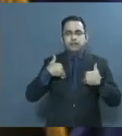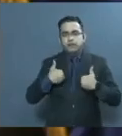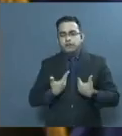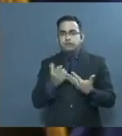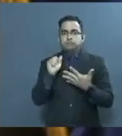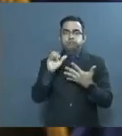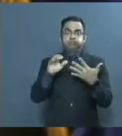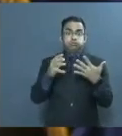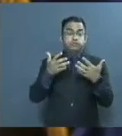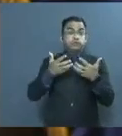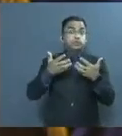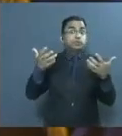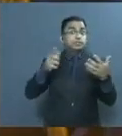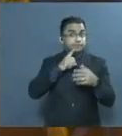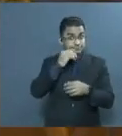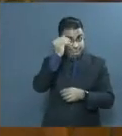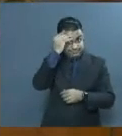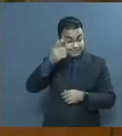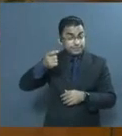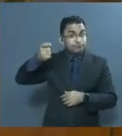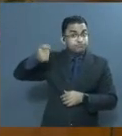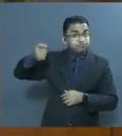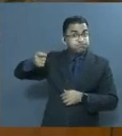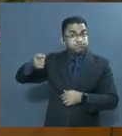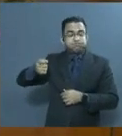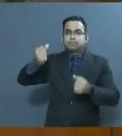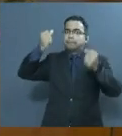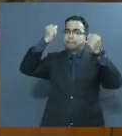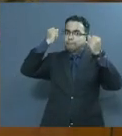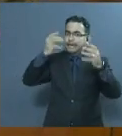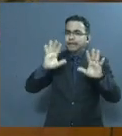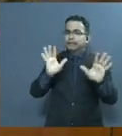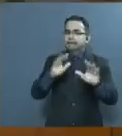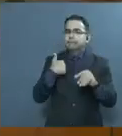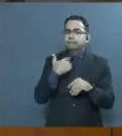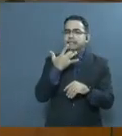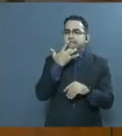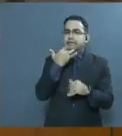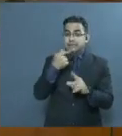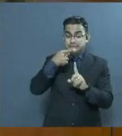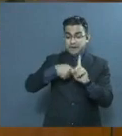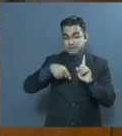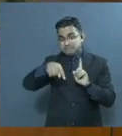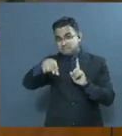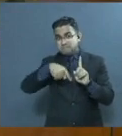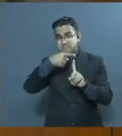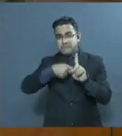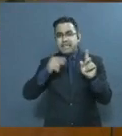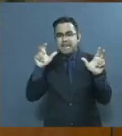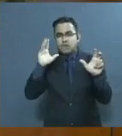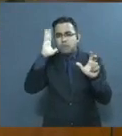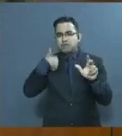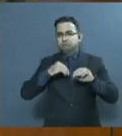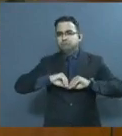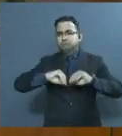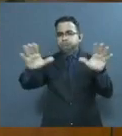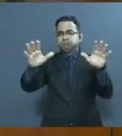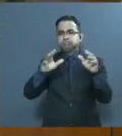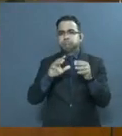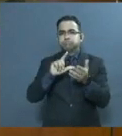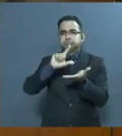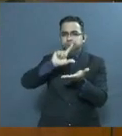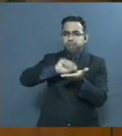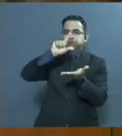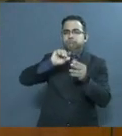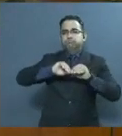número de decisiones que se han emitido, anuncio la publicación en este mismo mes de las principales sentencias del